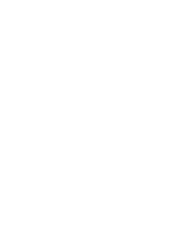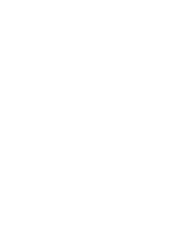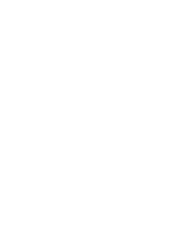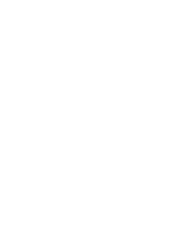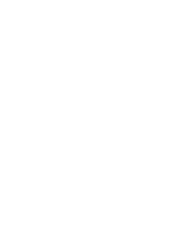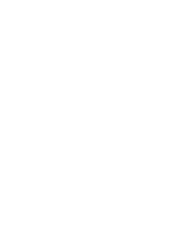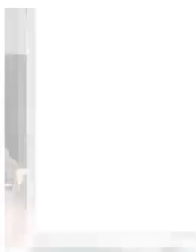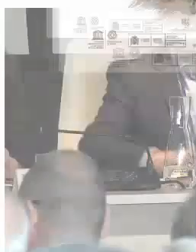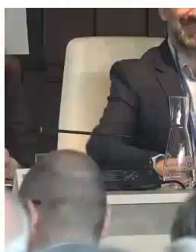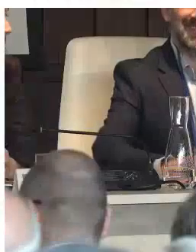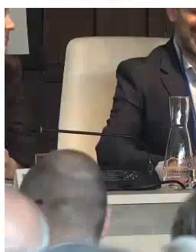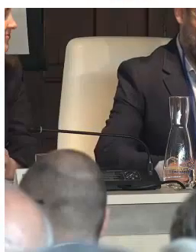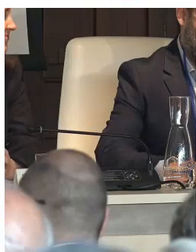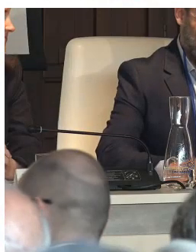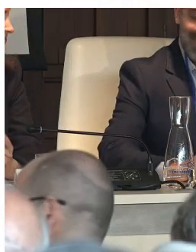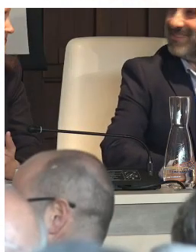Hola,